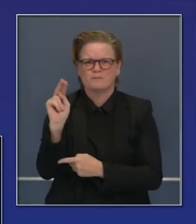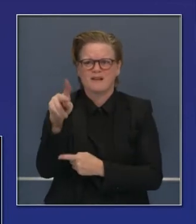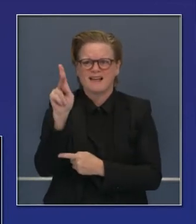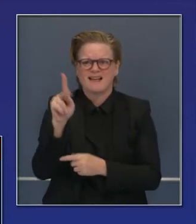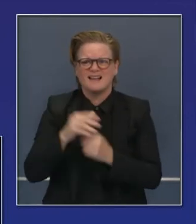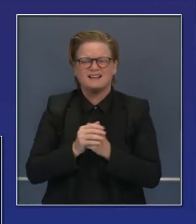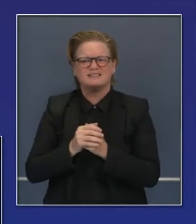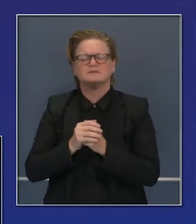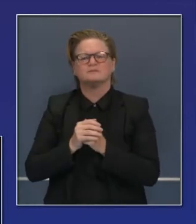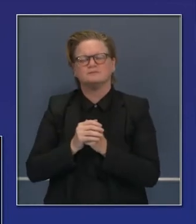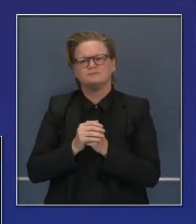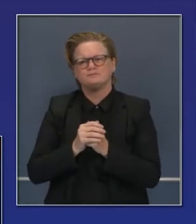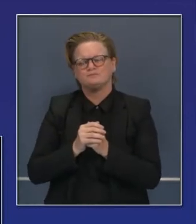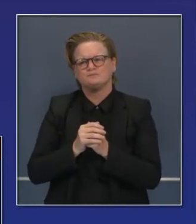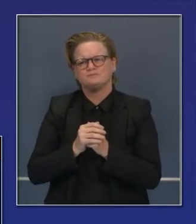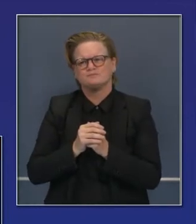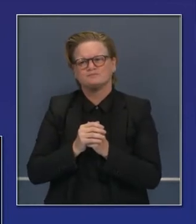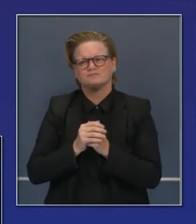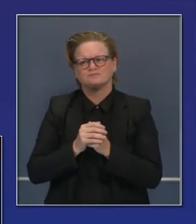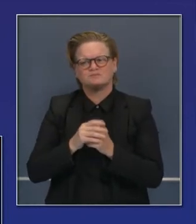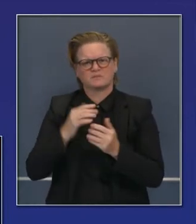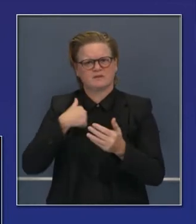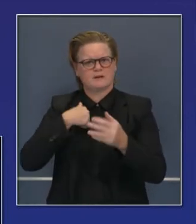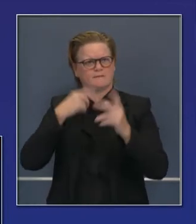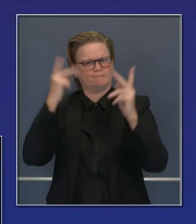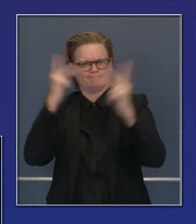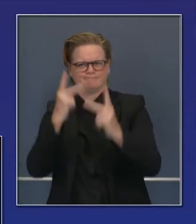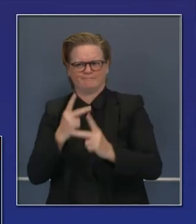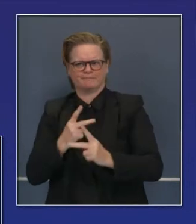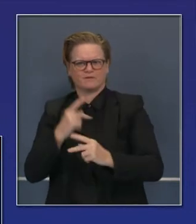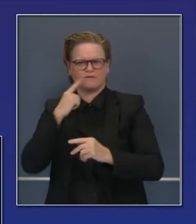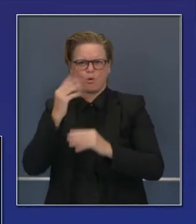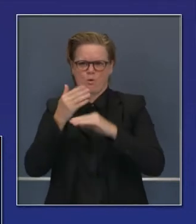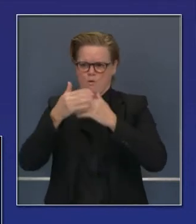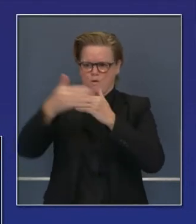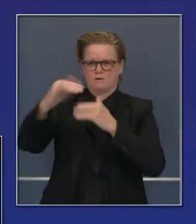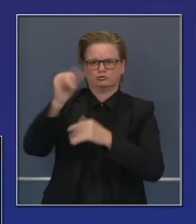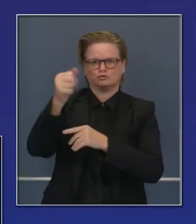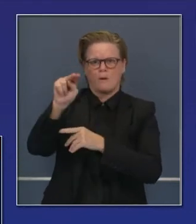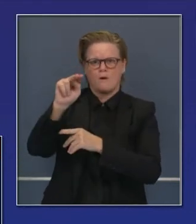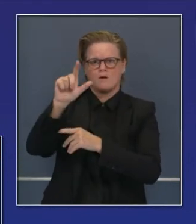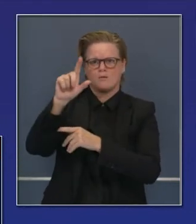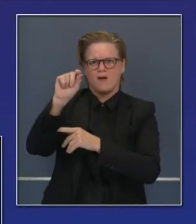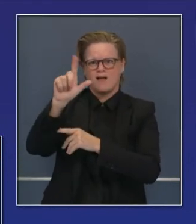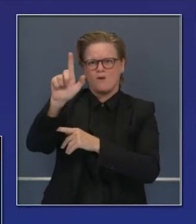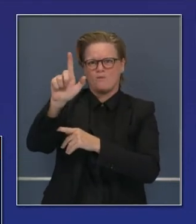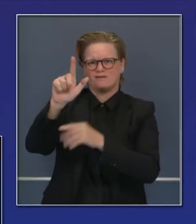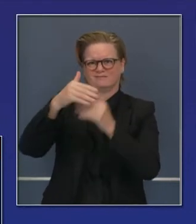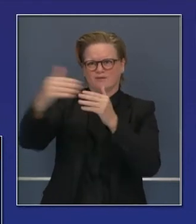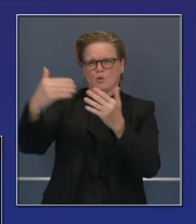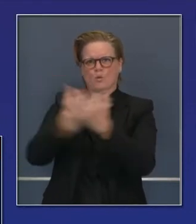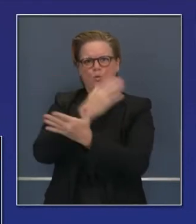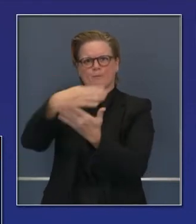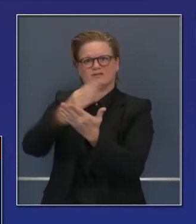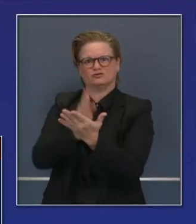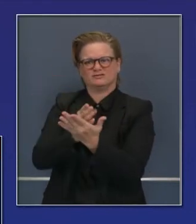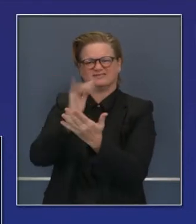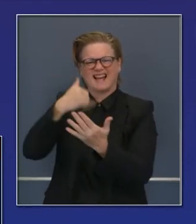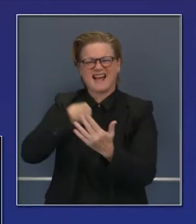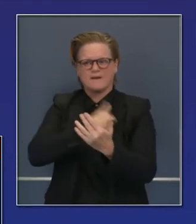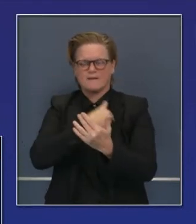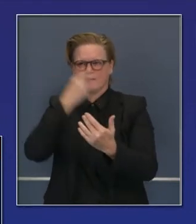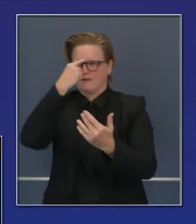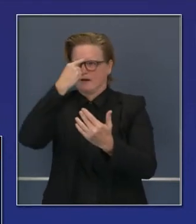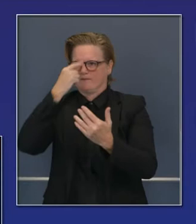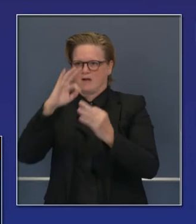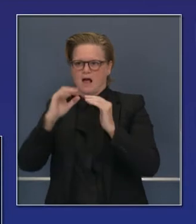alimentos. Como pueden ver en esa última parte de la transparencia, parte de este apoyo, seguiremos estando conscientes de la necesidad de